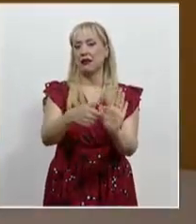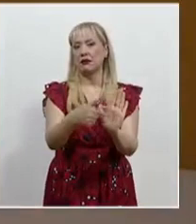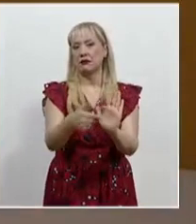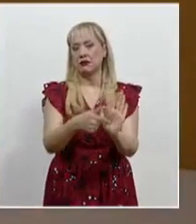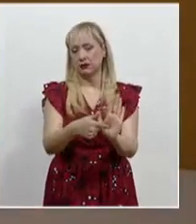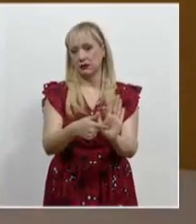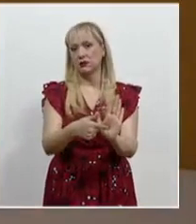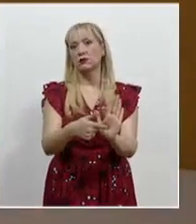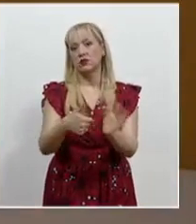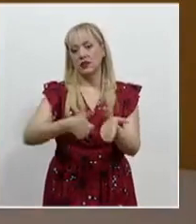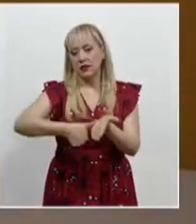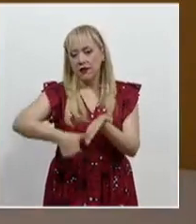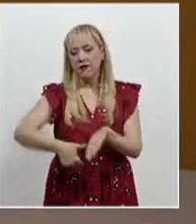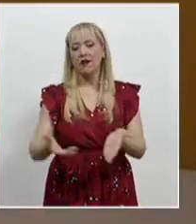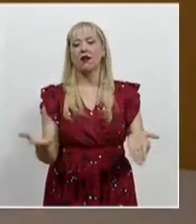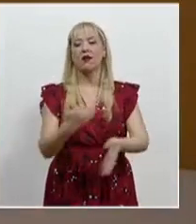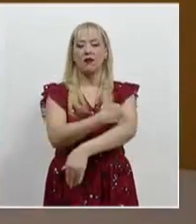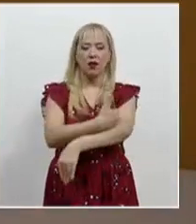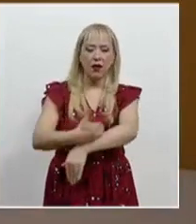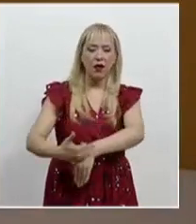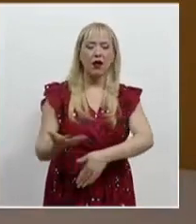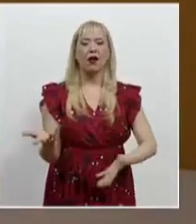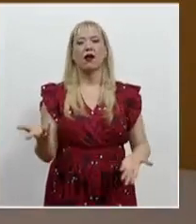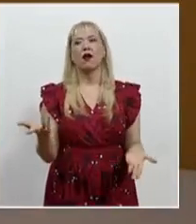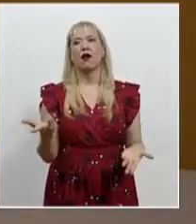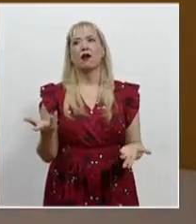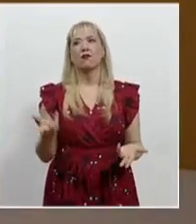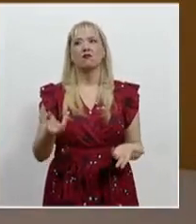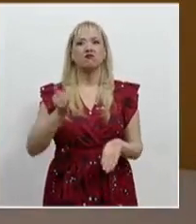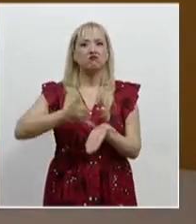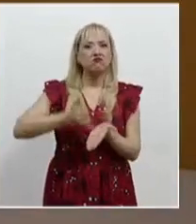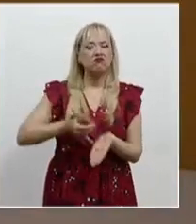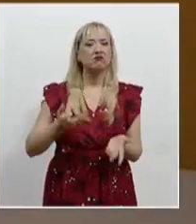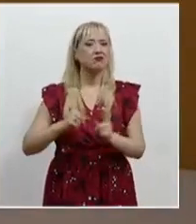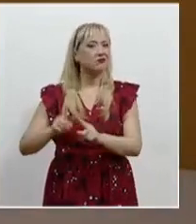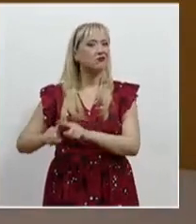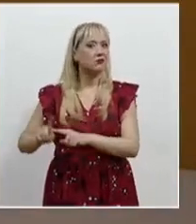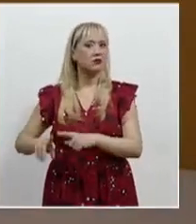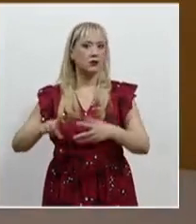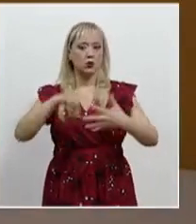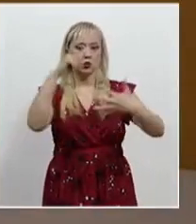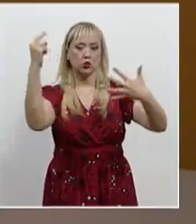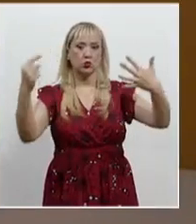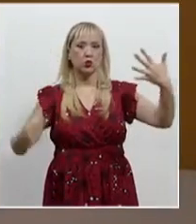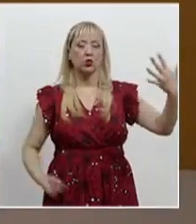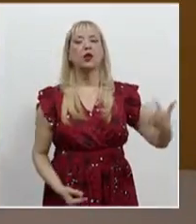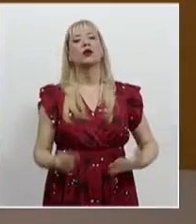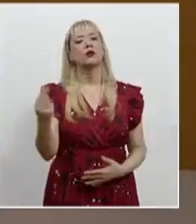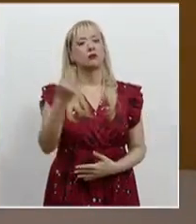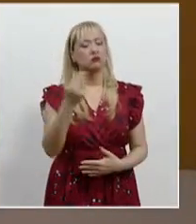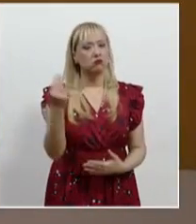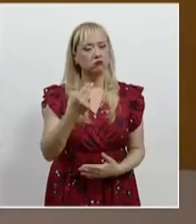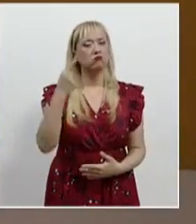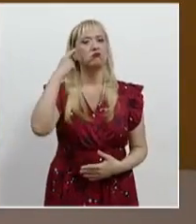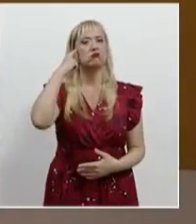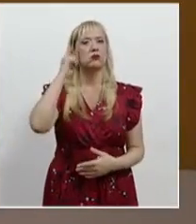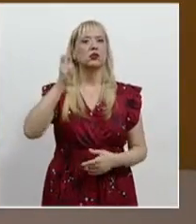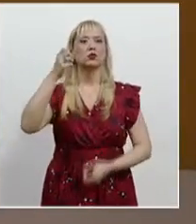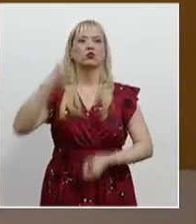Es precisamente hablar de una justicia que se imparta con transparencia, una justicia que se imparta